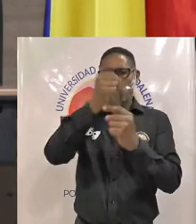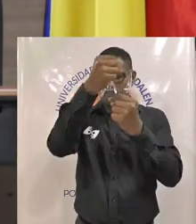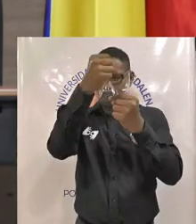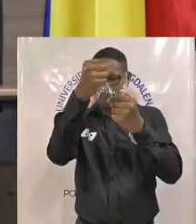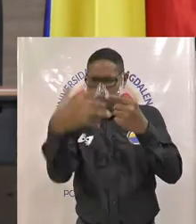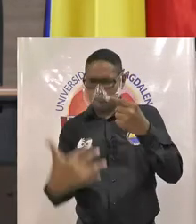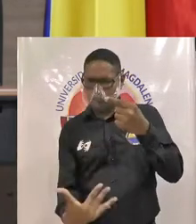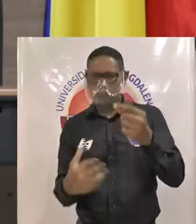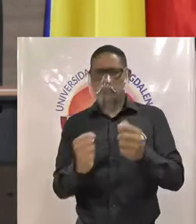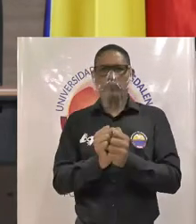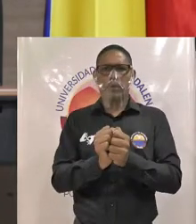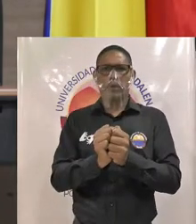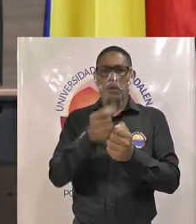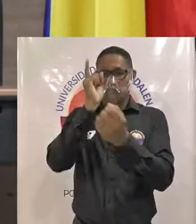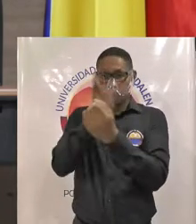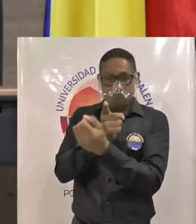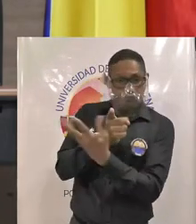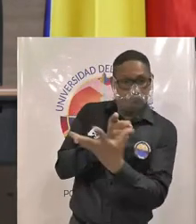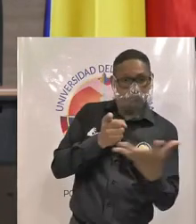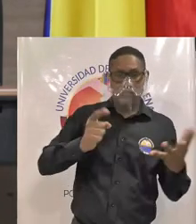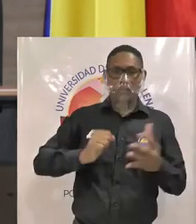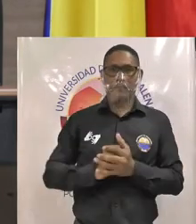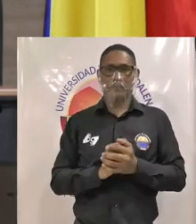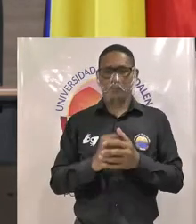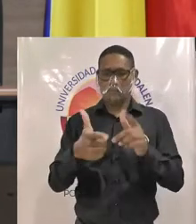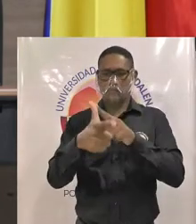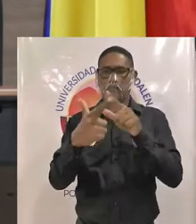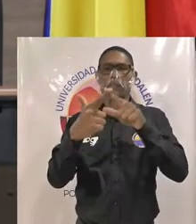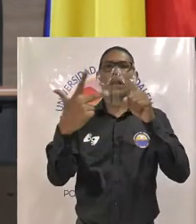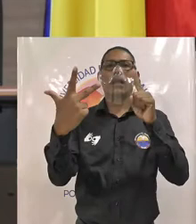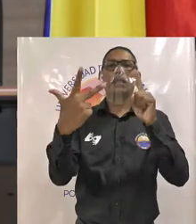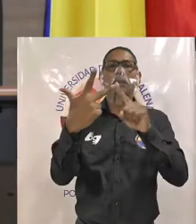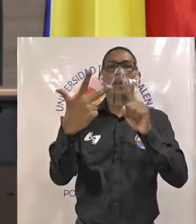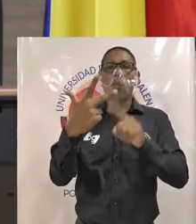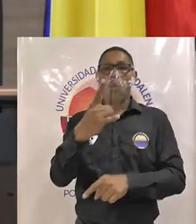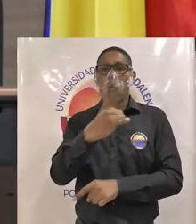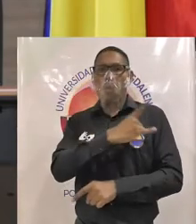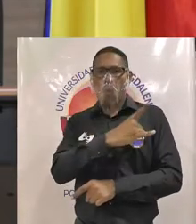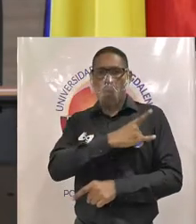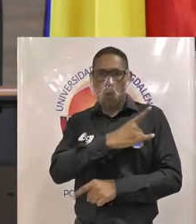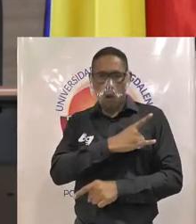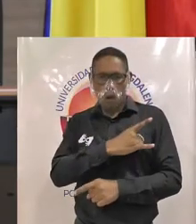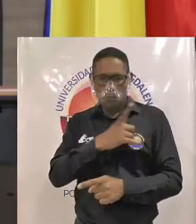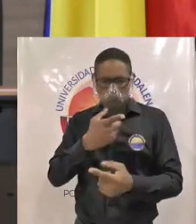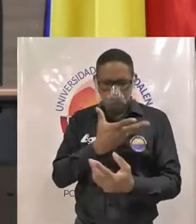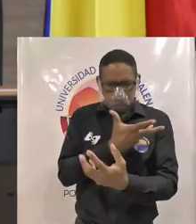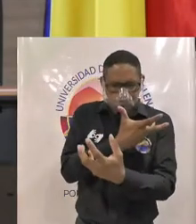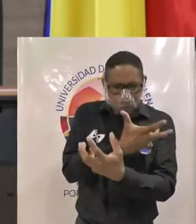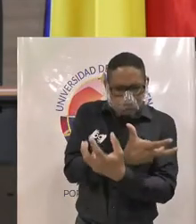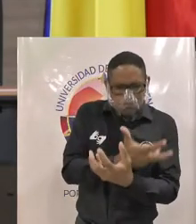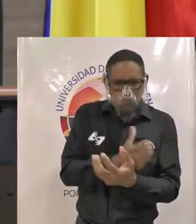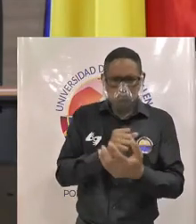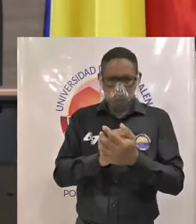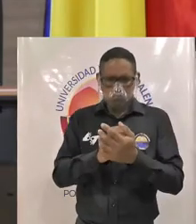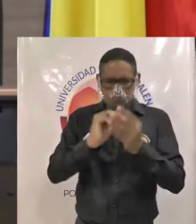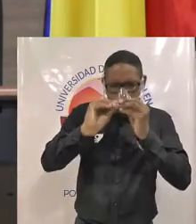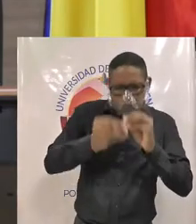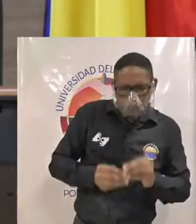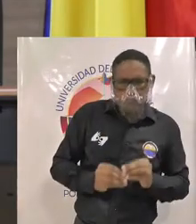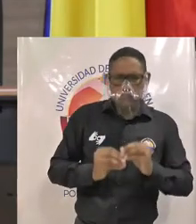y la pludiversidad universidad comprometida con la creación la investigación y la innovación